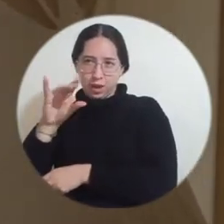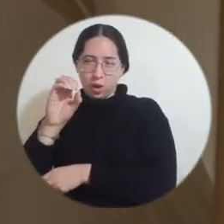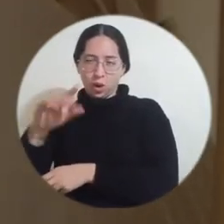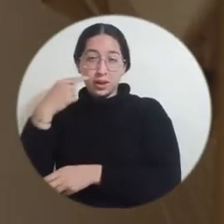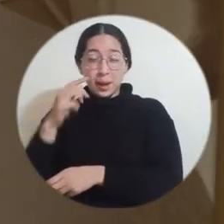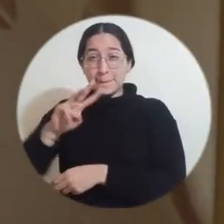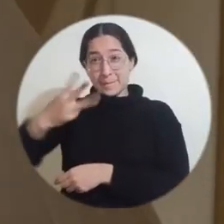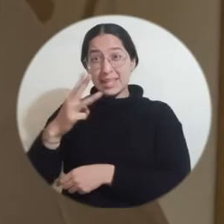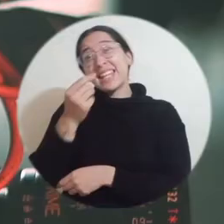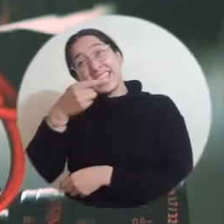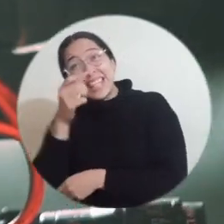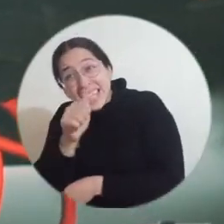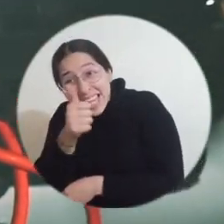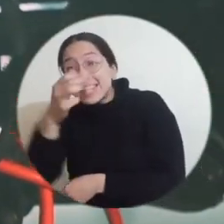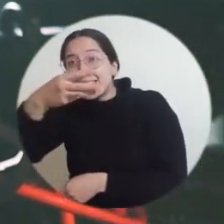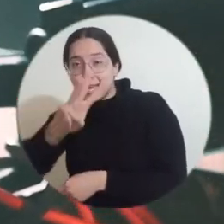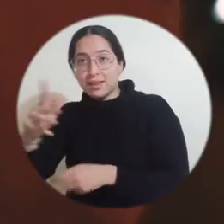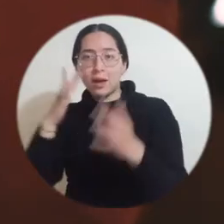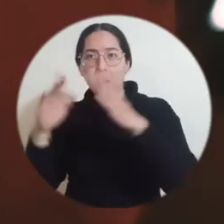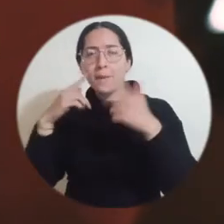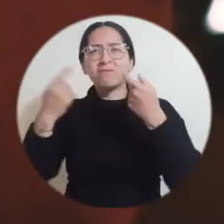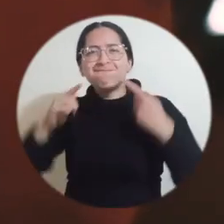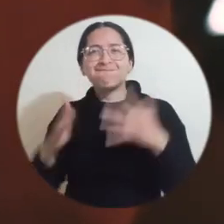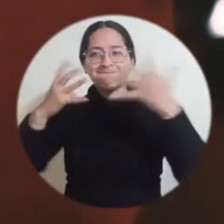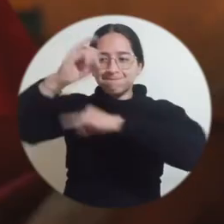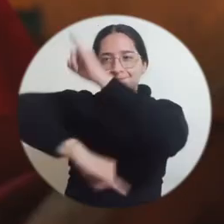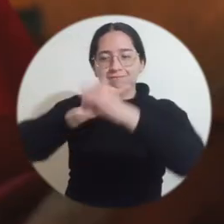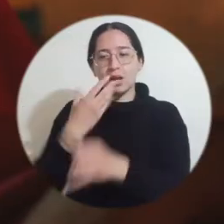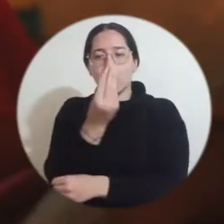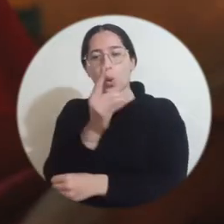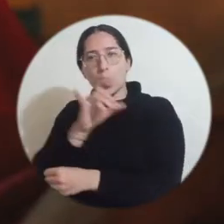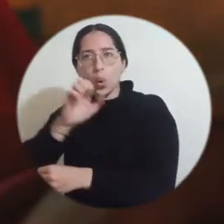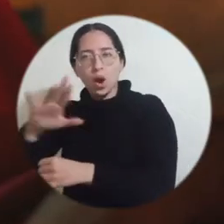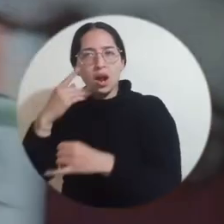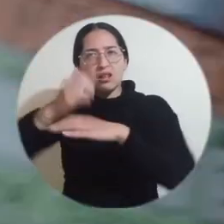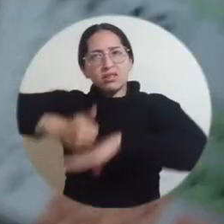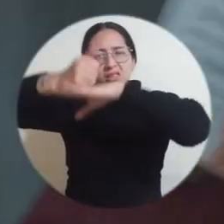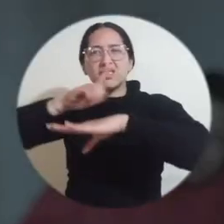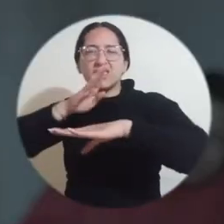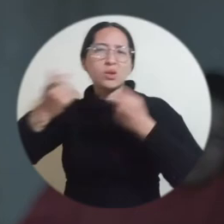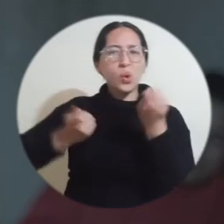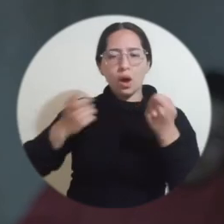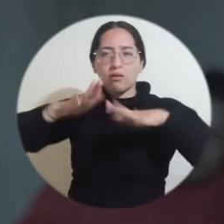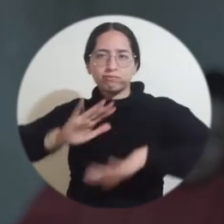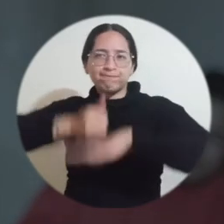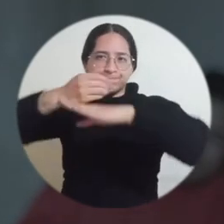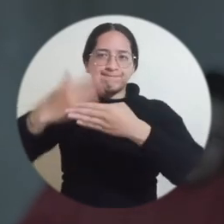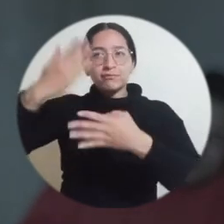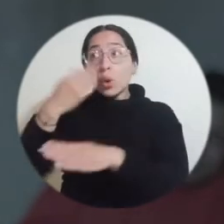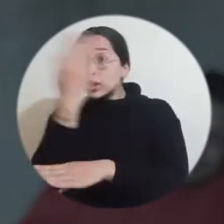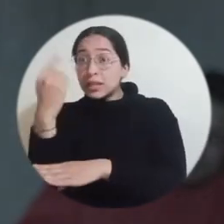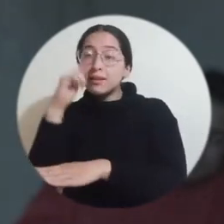la cuota colombiana de la 36ª edición del Festival Internacional de Cine Queer, organizado por el Instituto Británico de Cine del